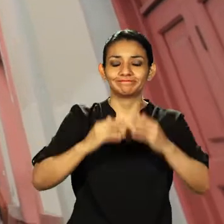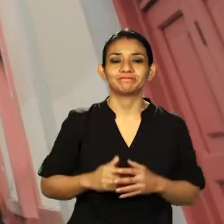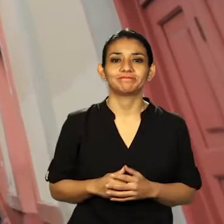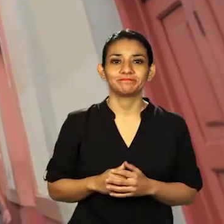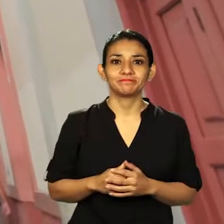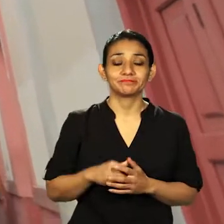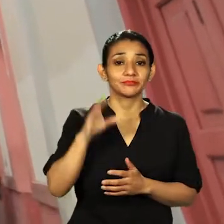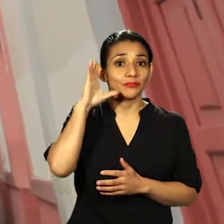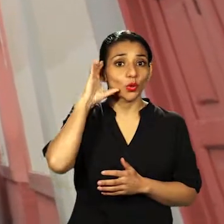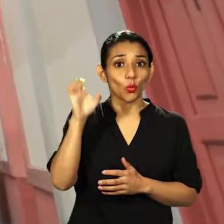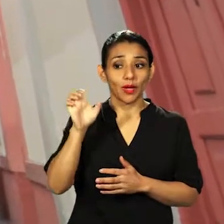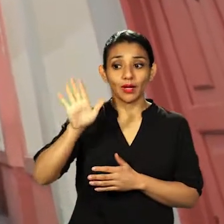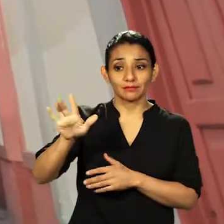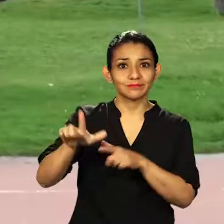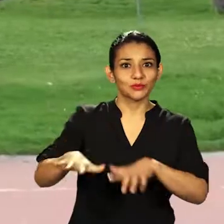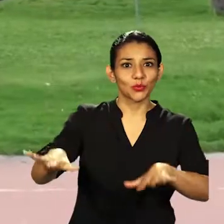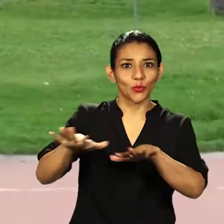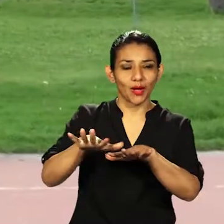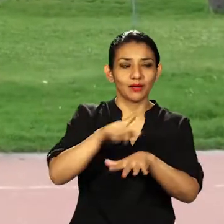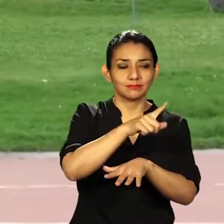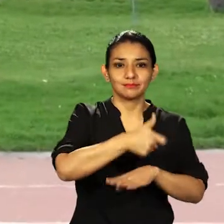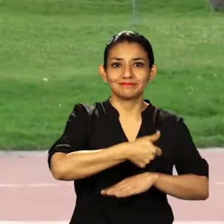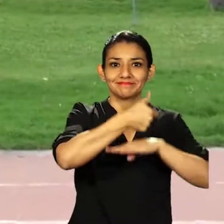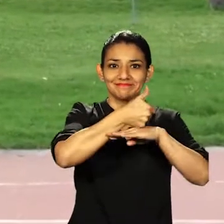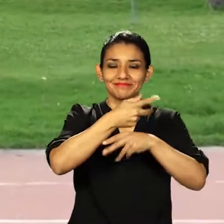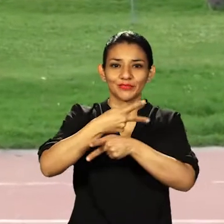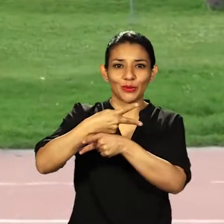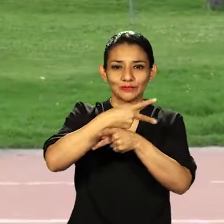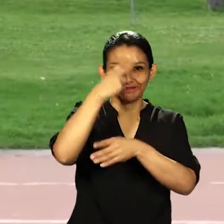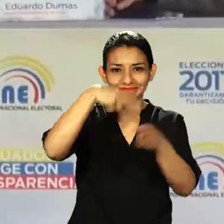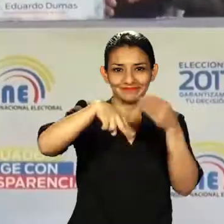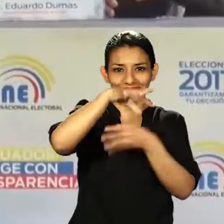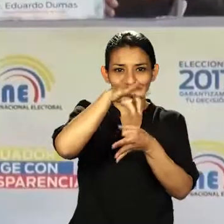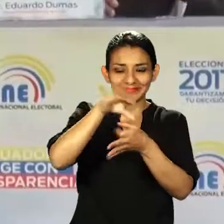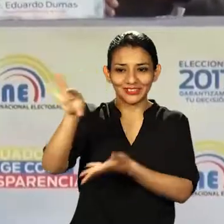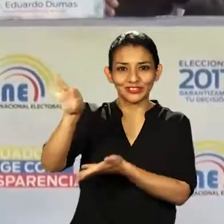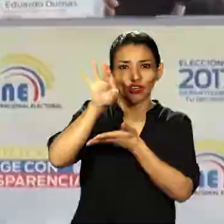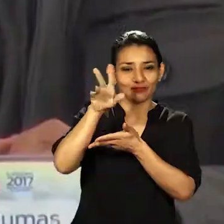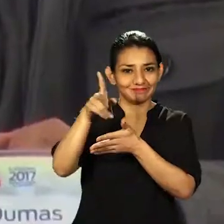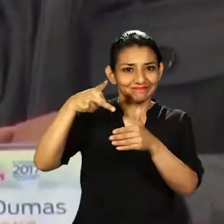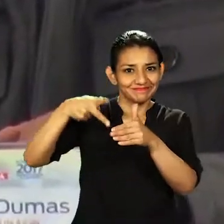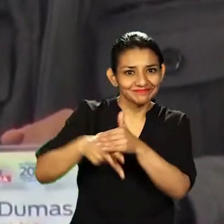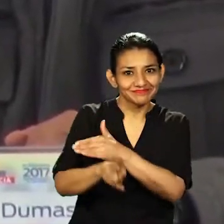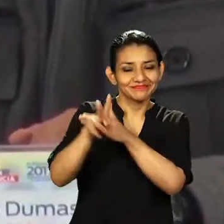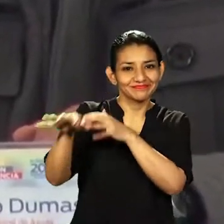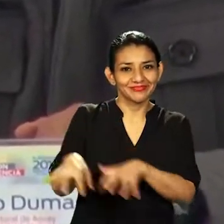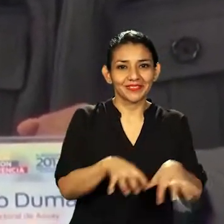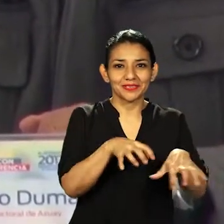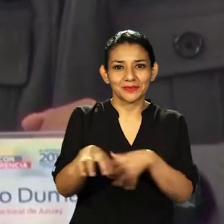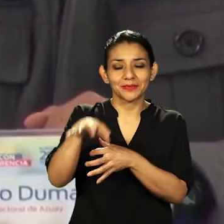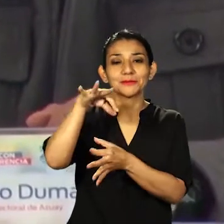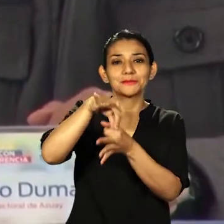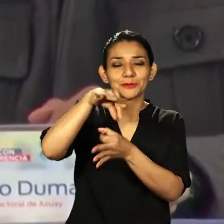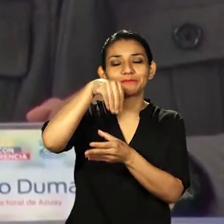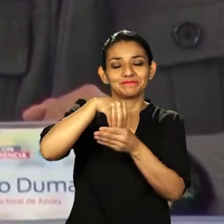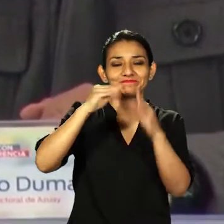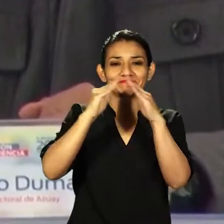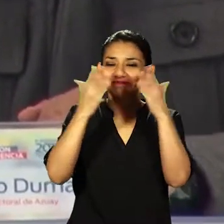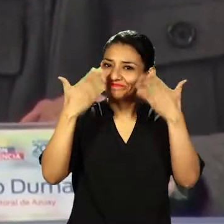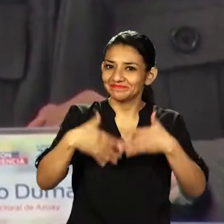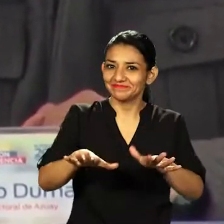Cuenca fue el escenario en el que las autoridades del Consejo Nacional Electoral inauguraron la jornada de Voto en Casa,